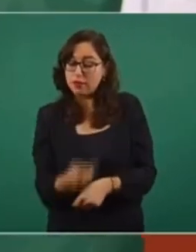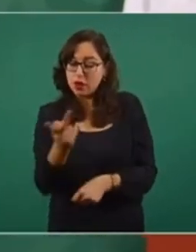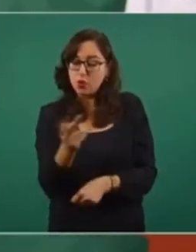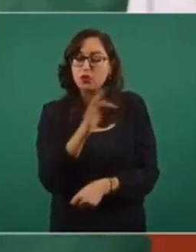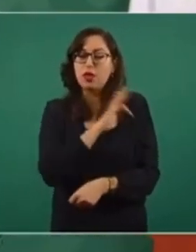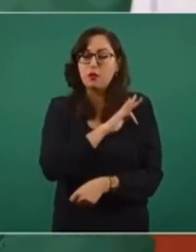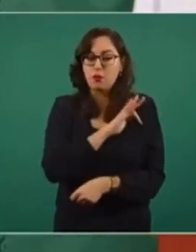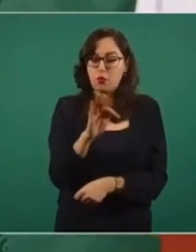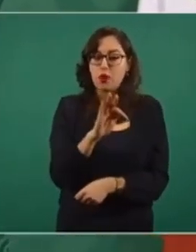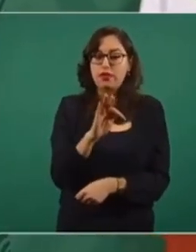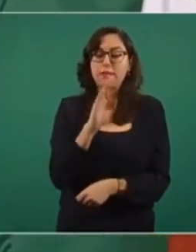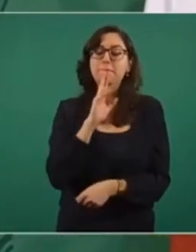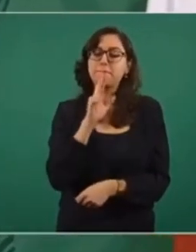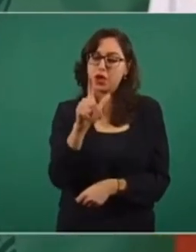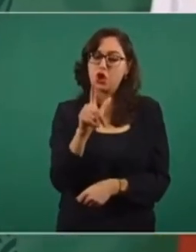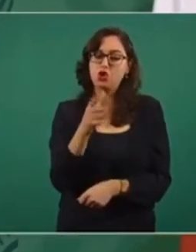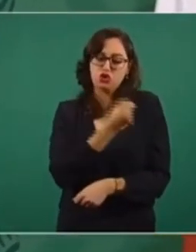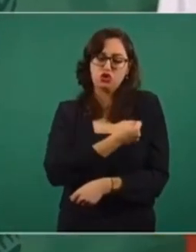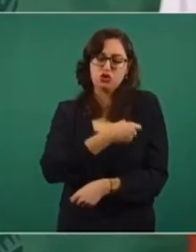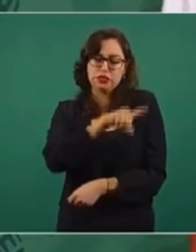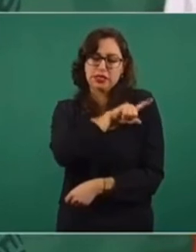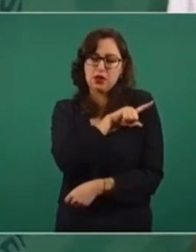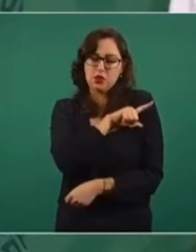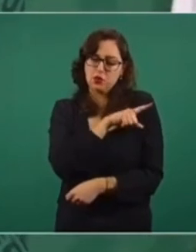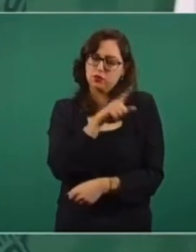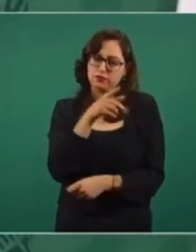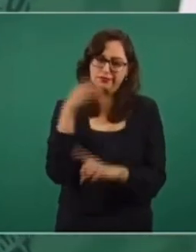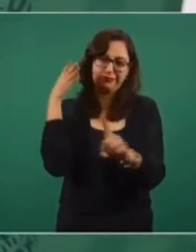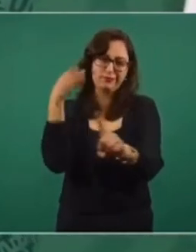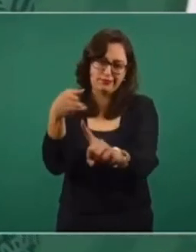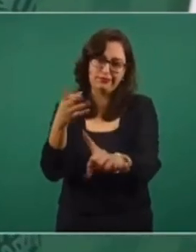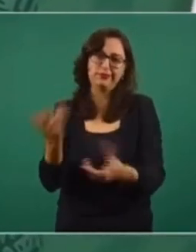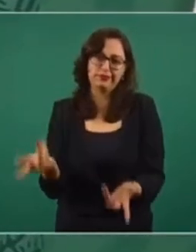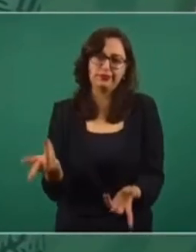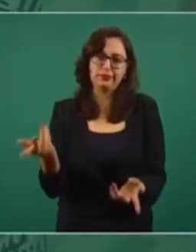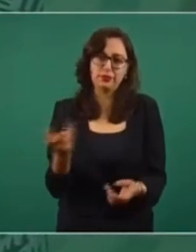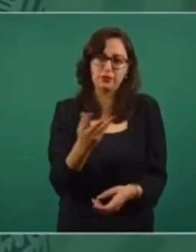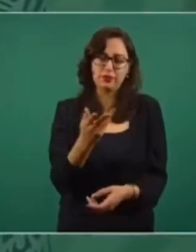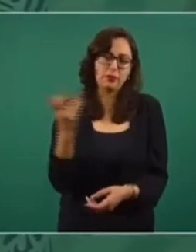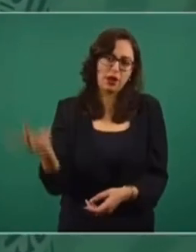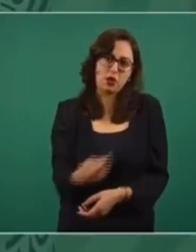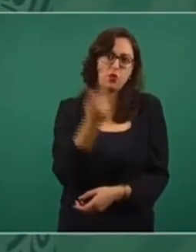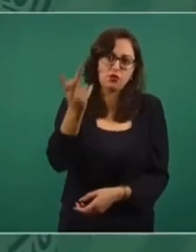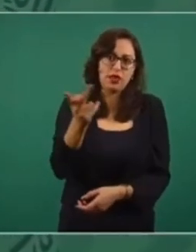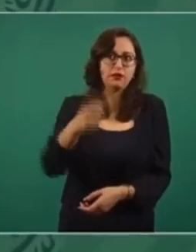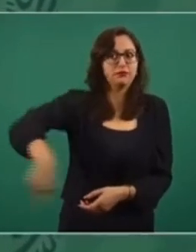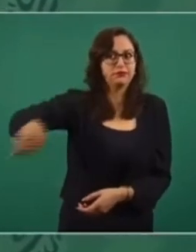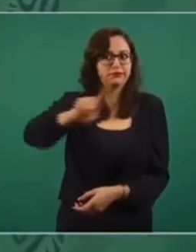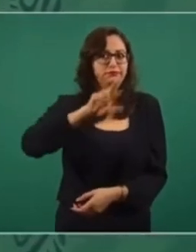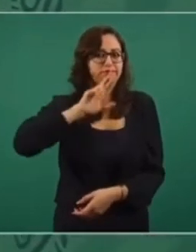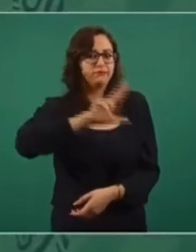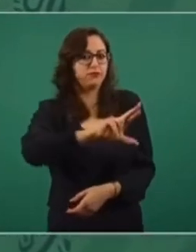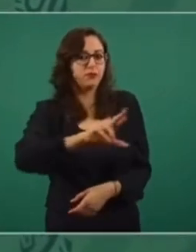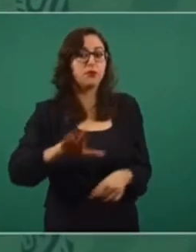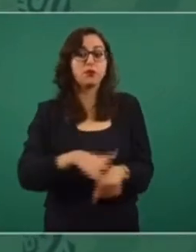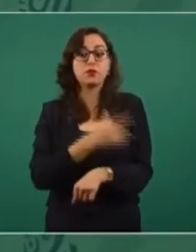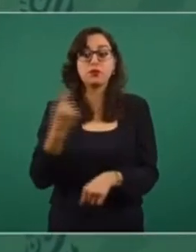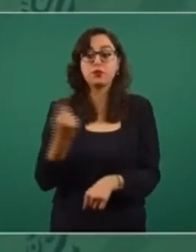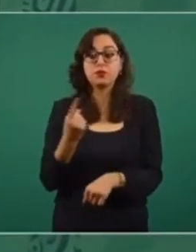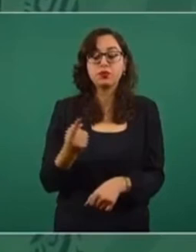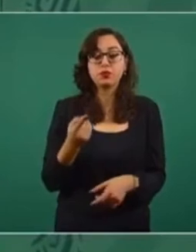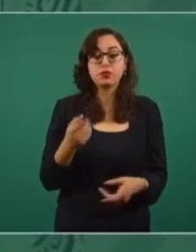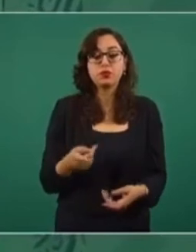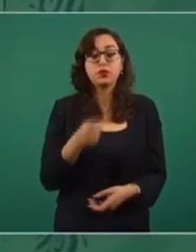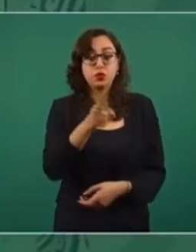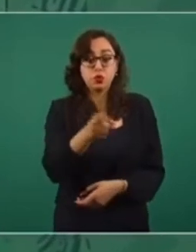la respondiera directamente el sector salud a quien va dirigida, porque precisamente tu comentario es un comentario